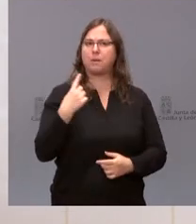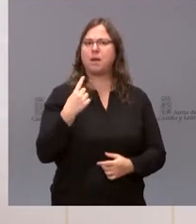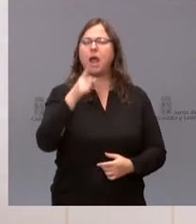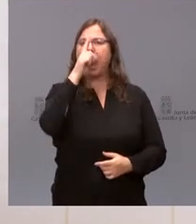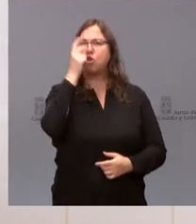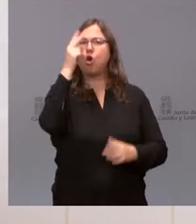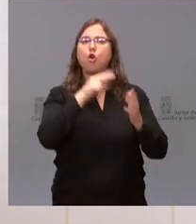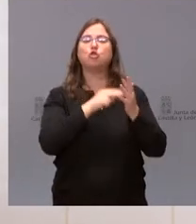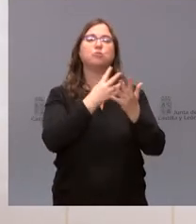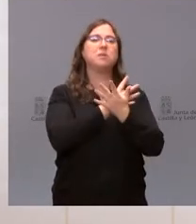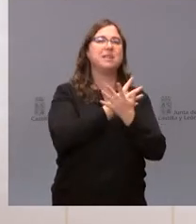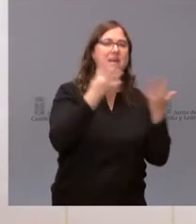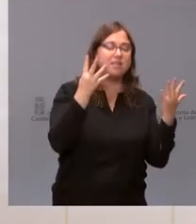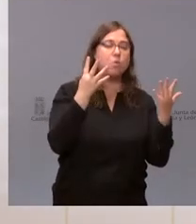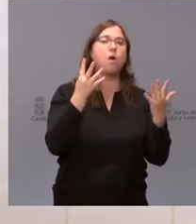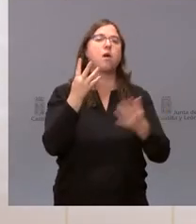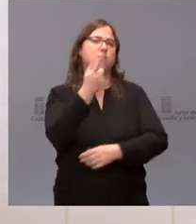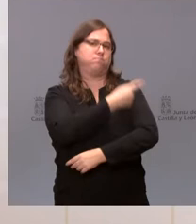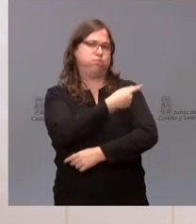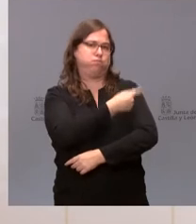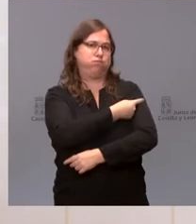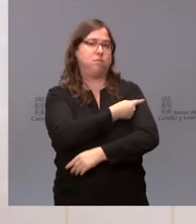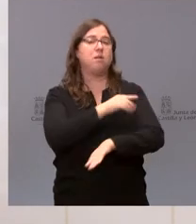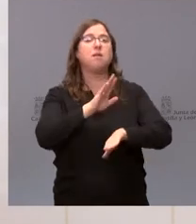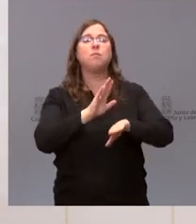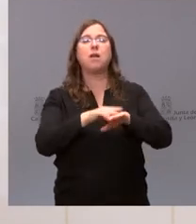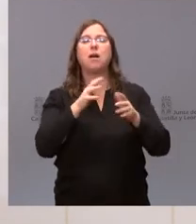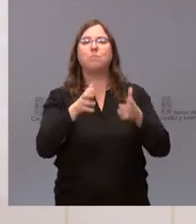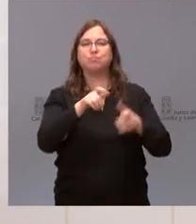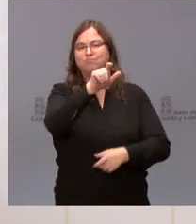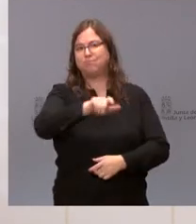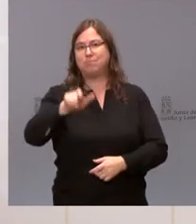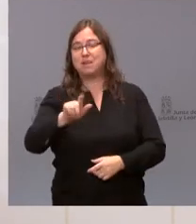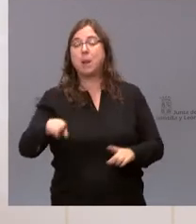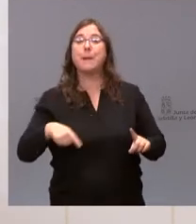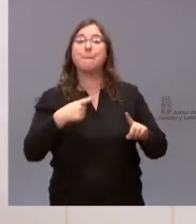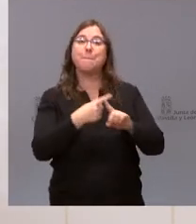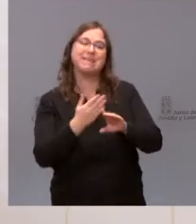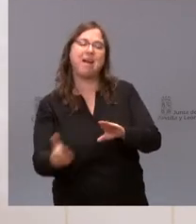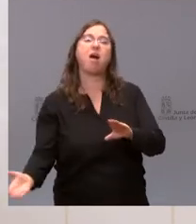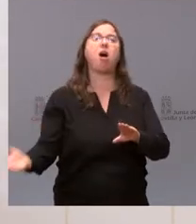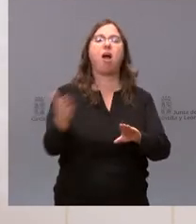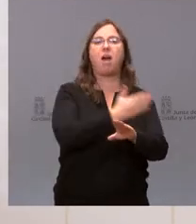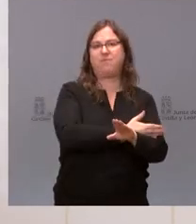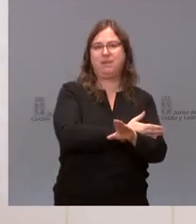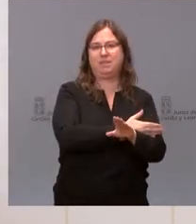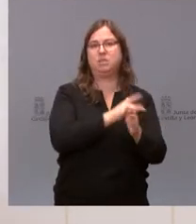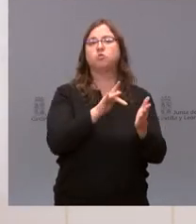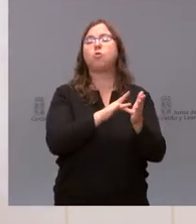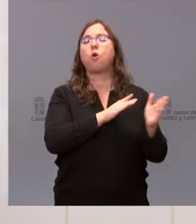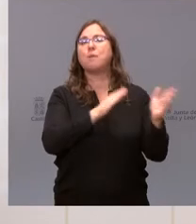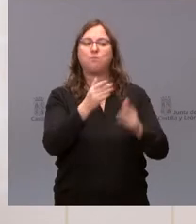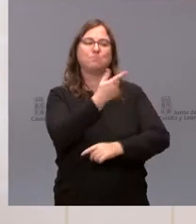2019, administrándolo en beneficio de nuestra población y vamos a adelantar el momento de administrarla